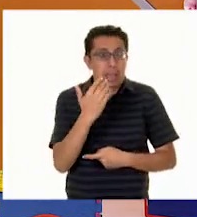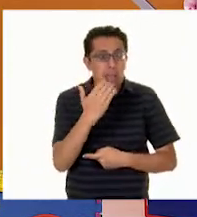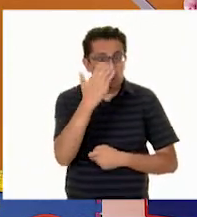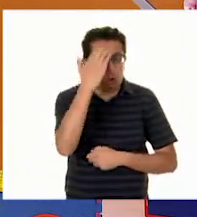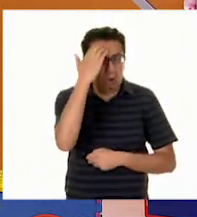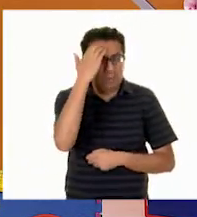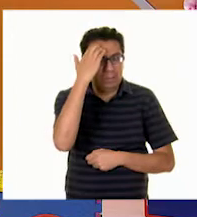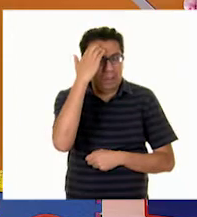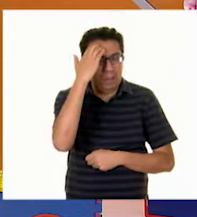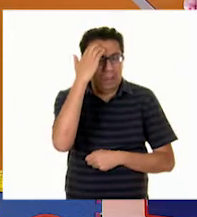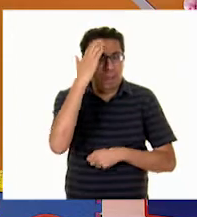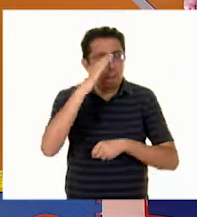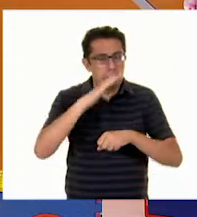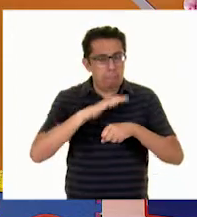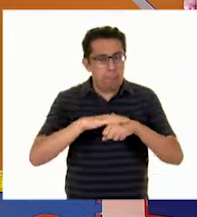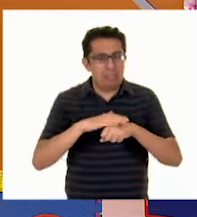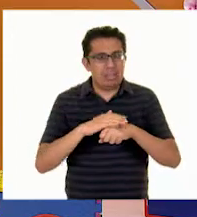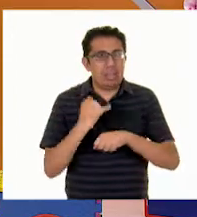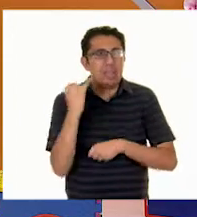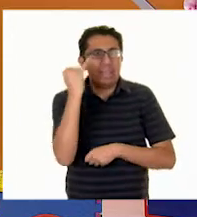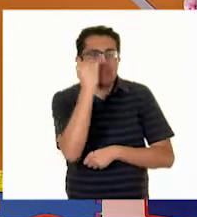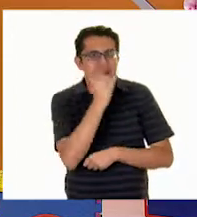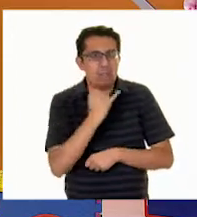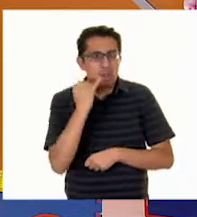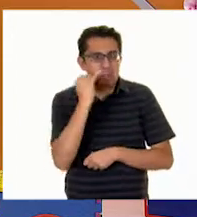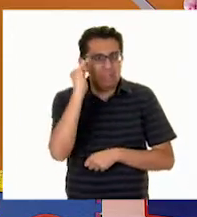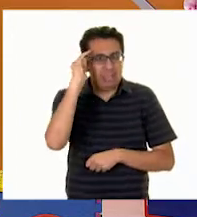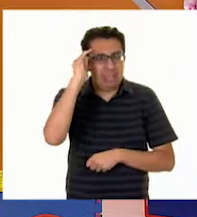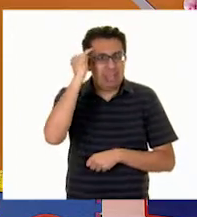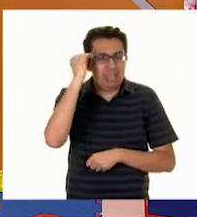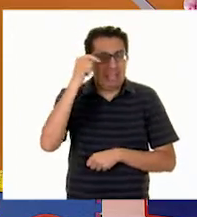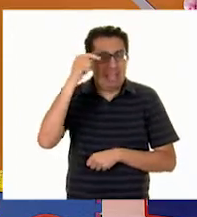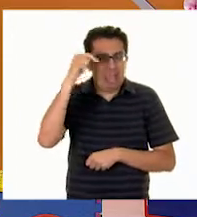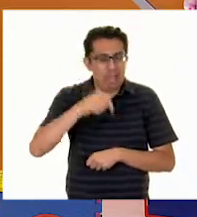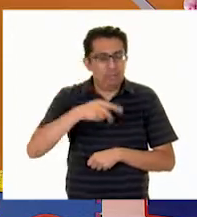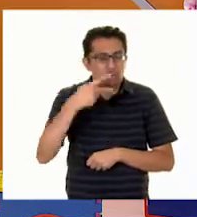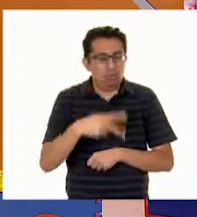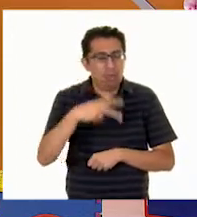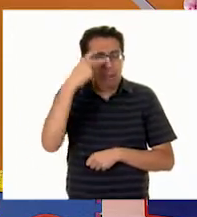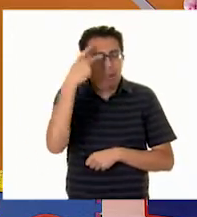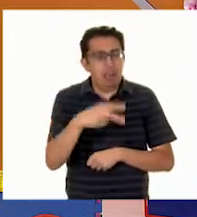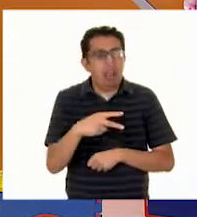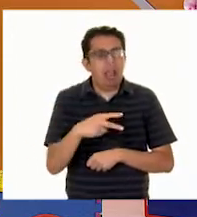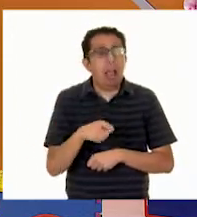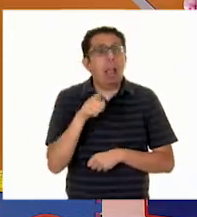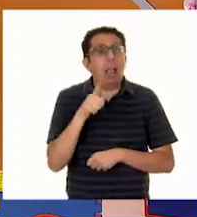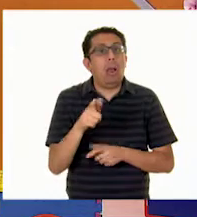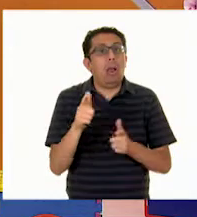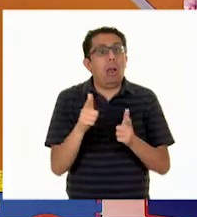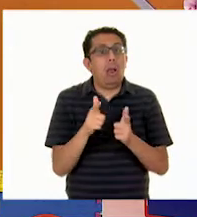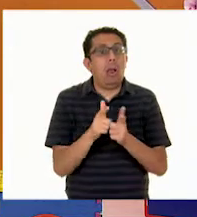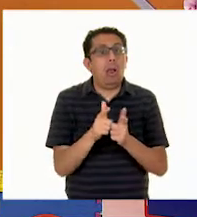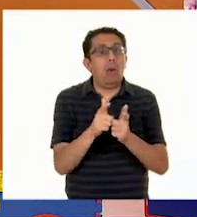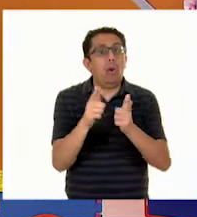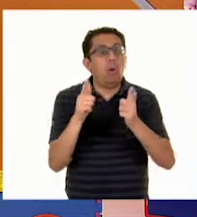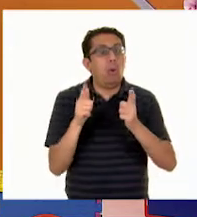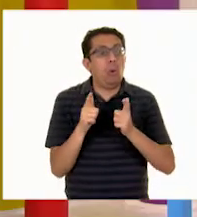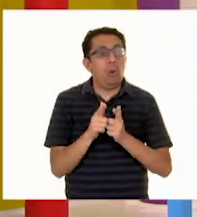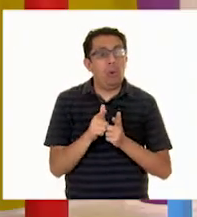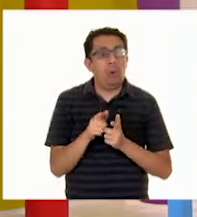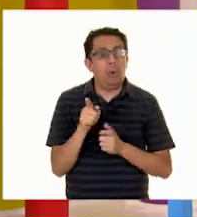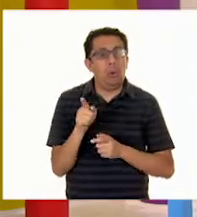lenguas que nos rodean A las lenguas maternas A nuestras lenguas originarias Son el grupo de Conarte